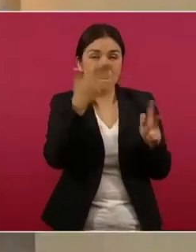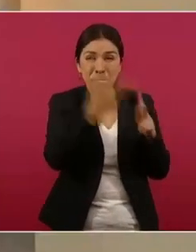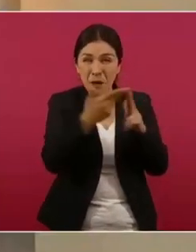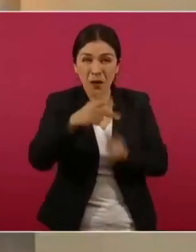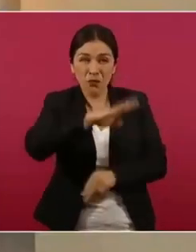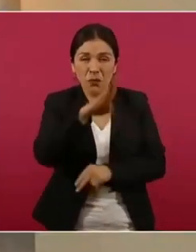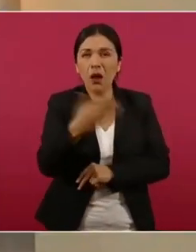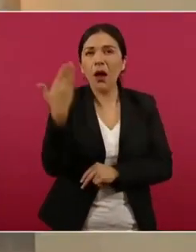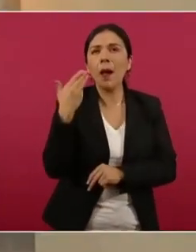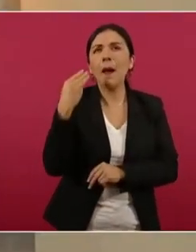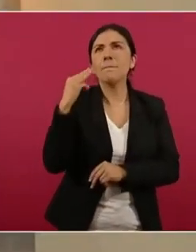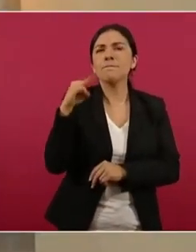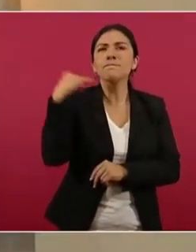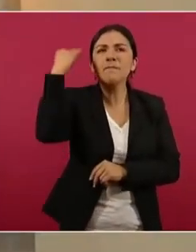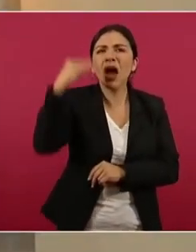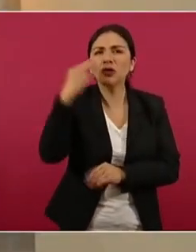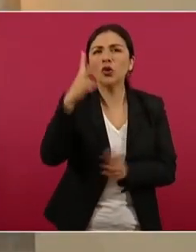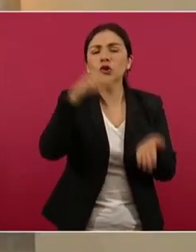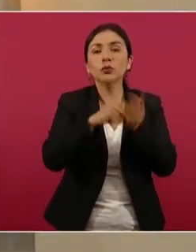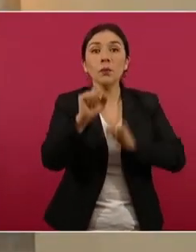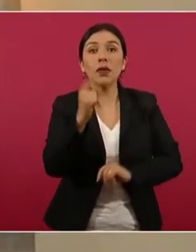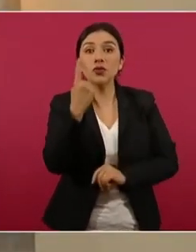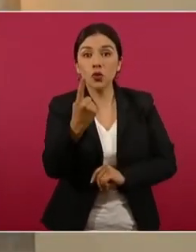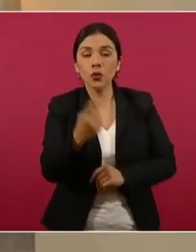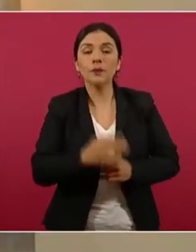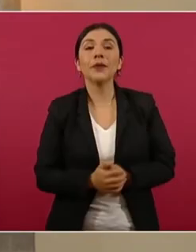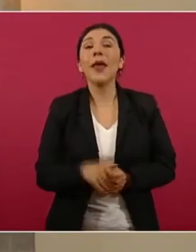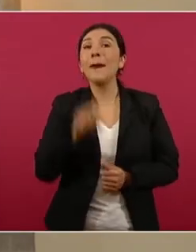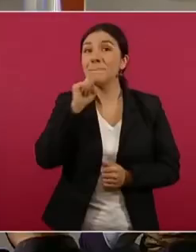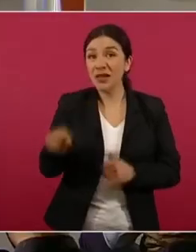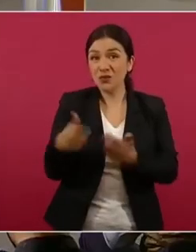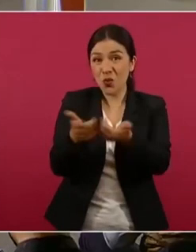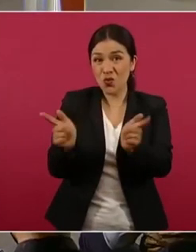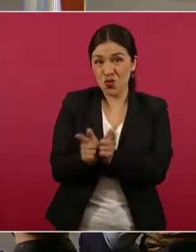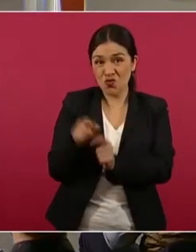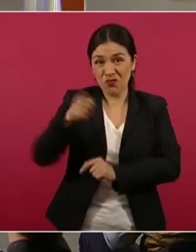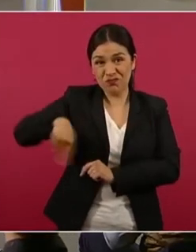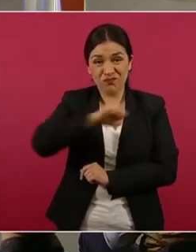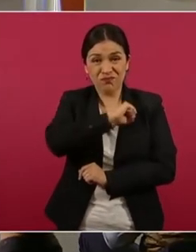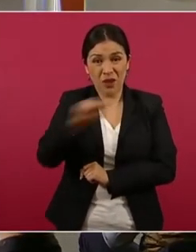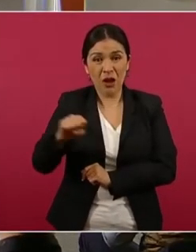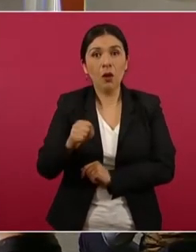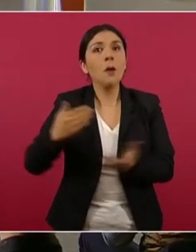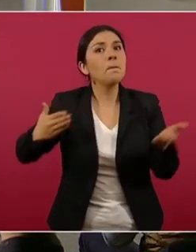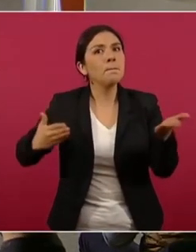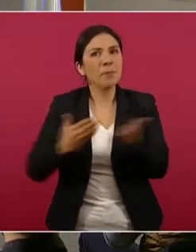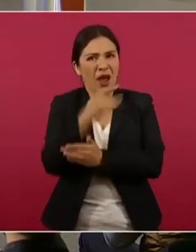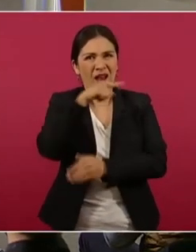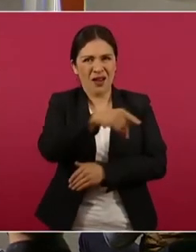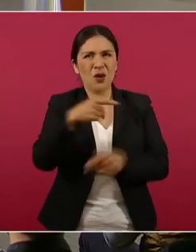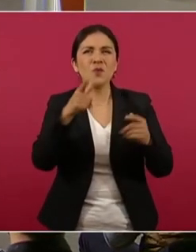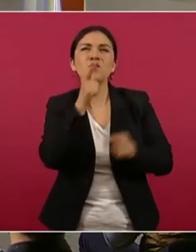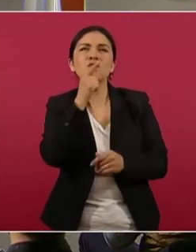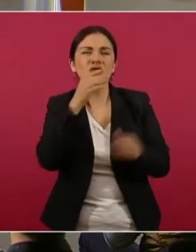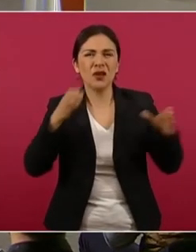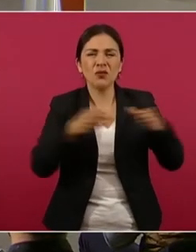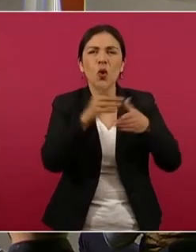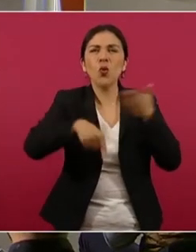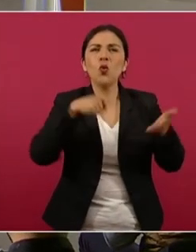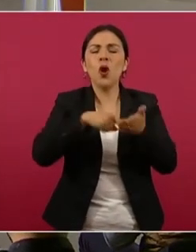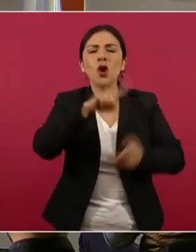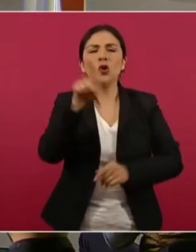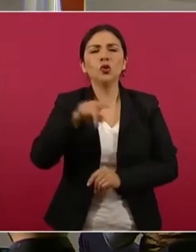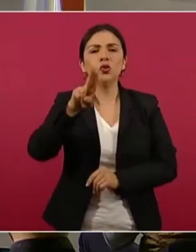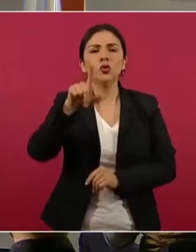de marzo de 2021. También este grupo criminal atacó instalaciones de seguridad pública en Zultepec,